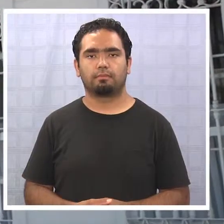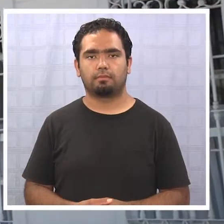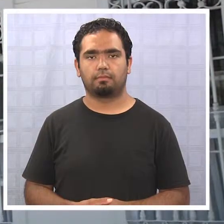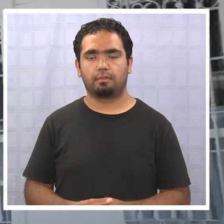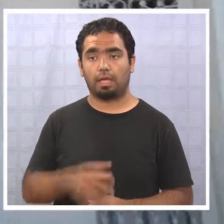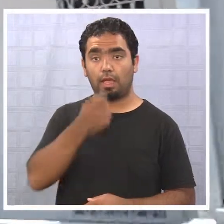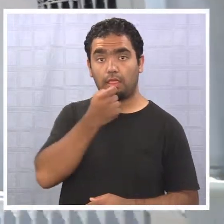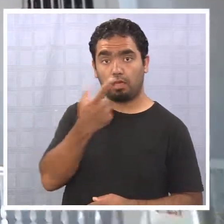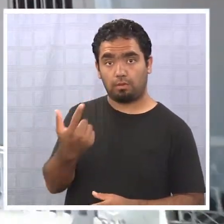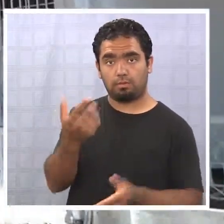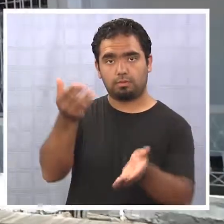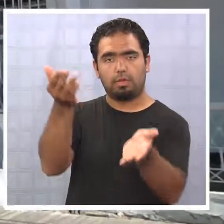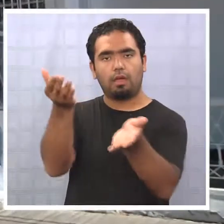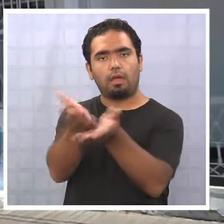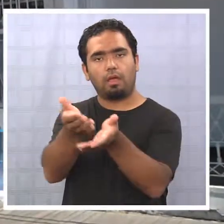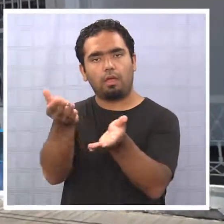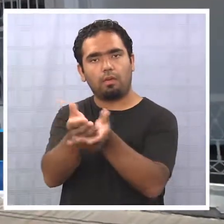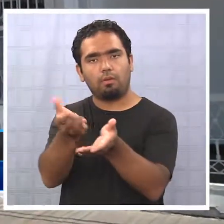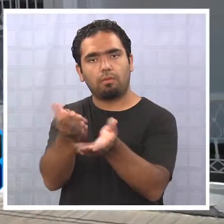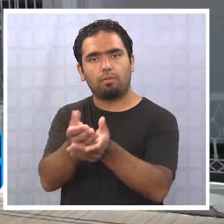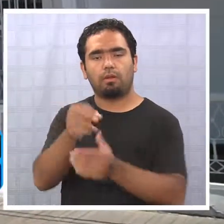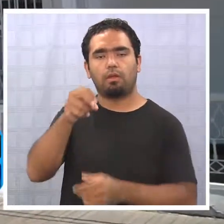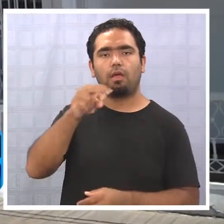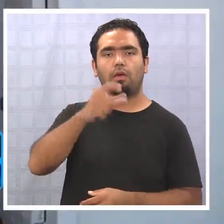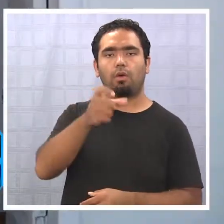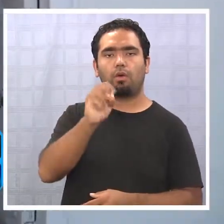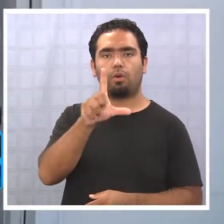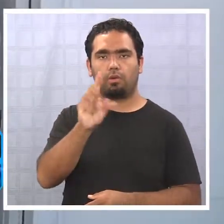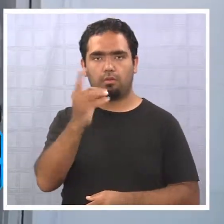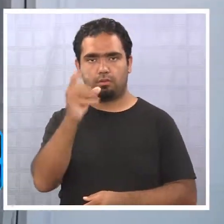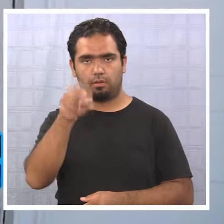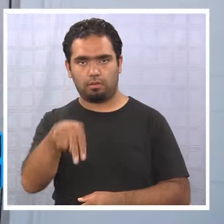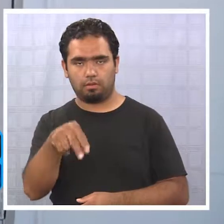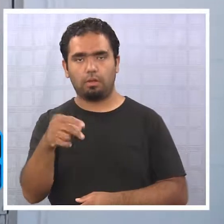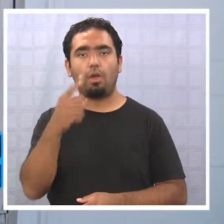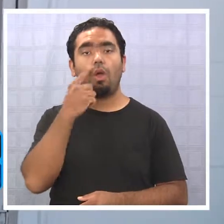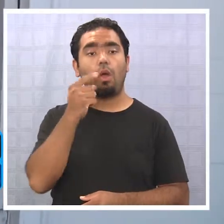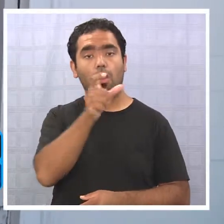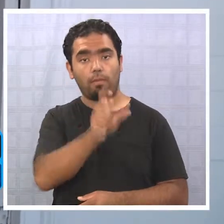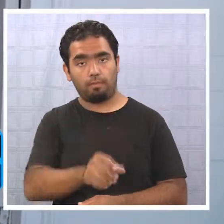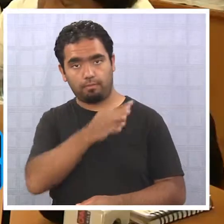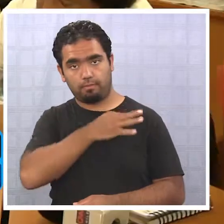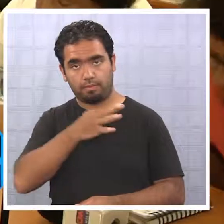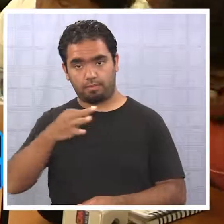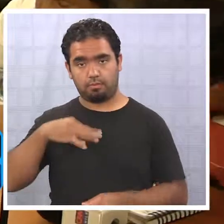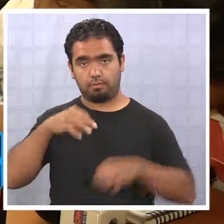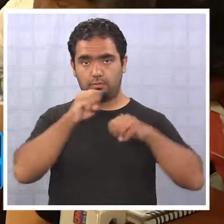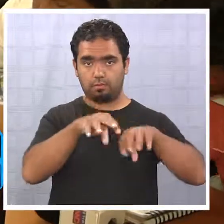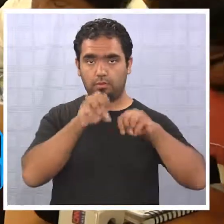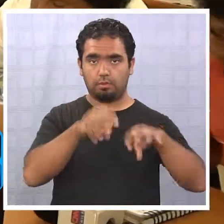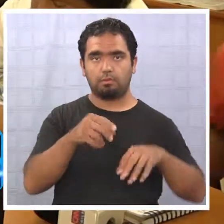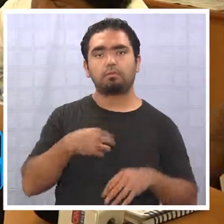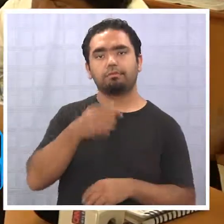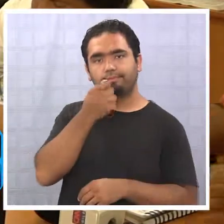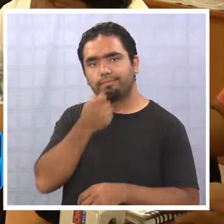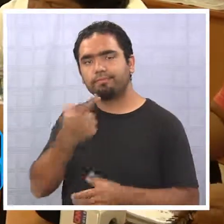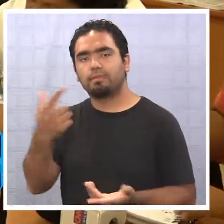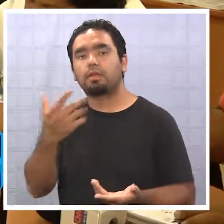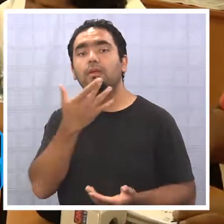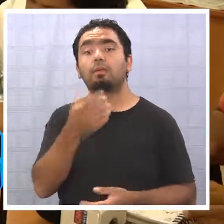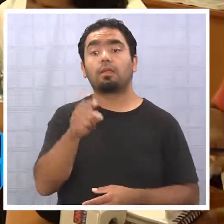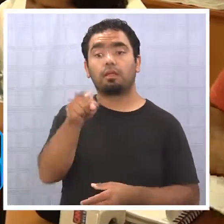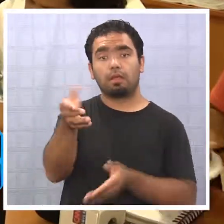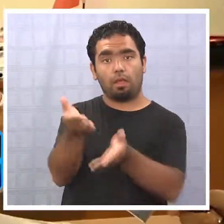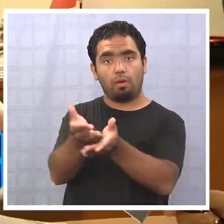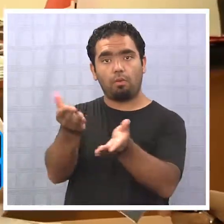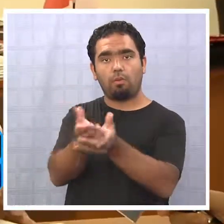Una denuncia contra el colegio particular Golden North School realizó el Ceremi de Educación de Tarapacá, Francisco Prieto, quien explicó que el recinto